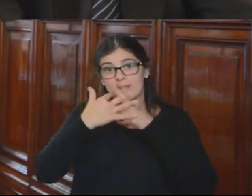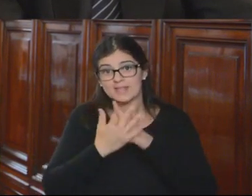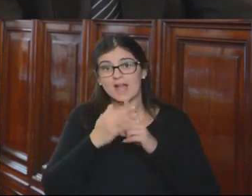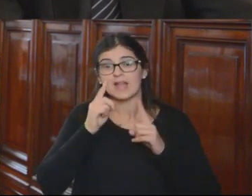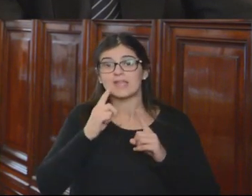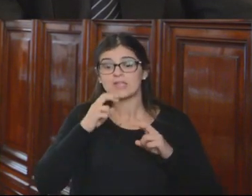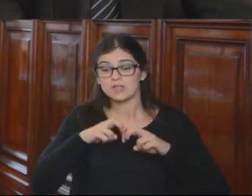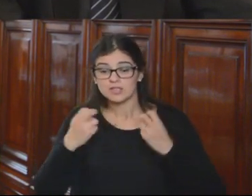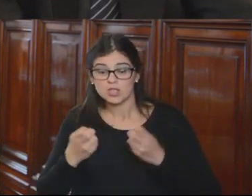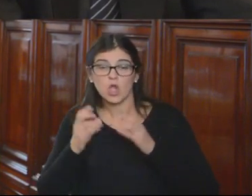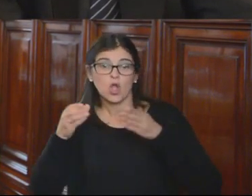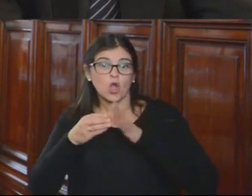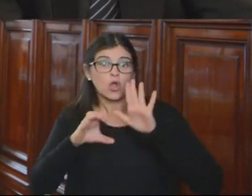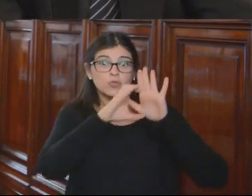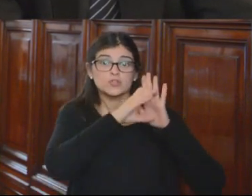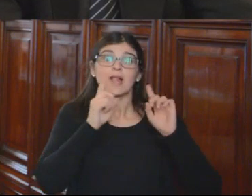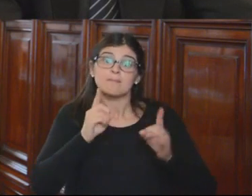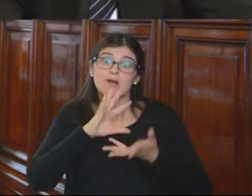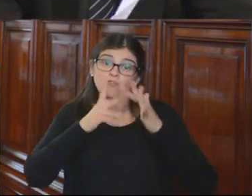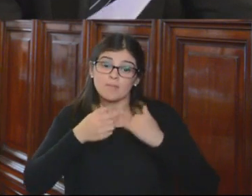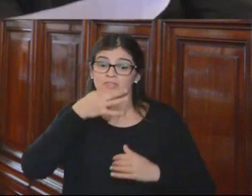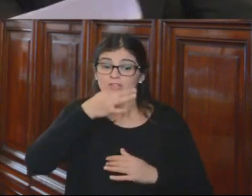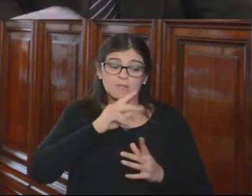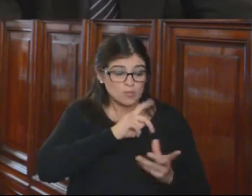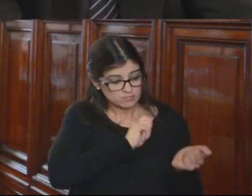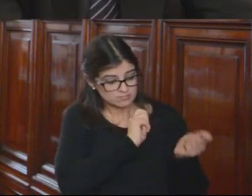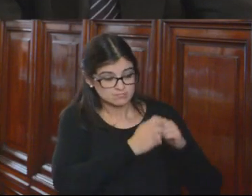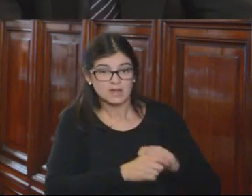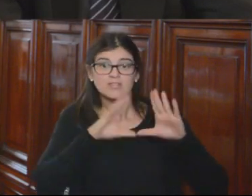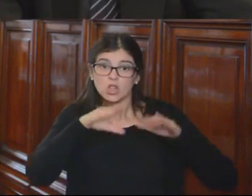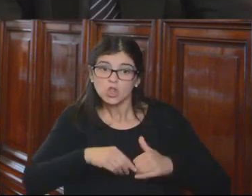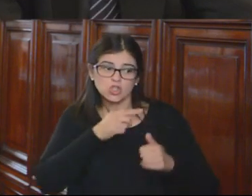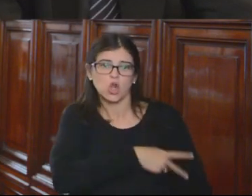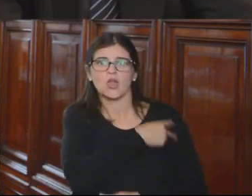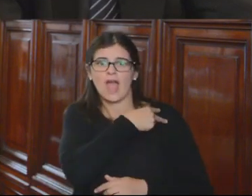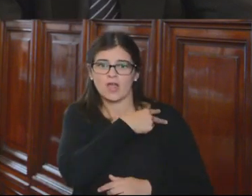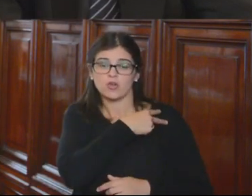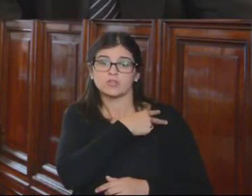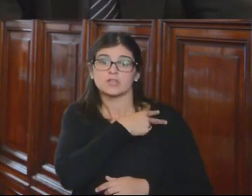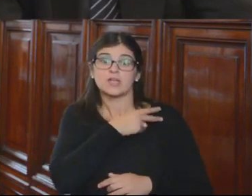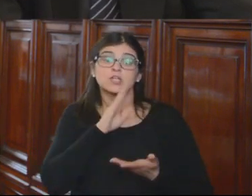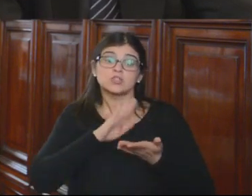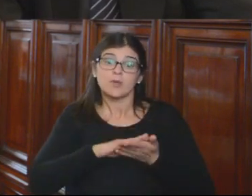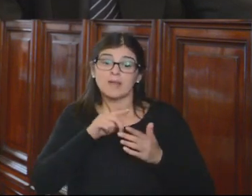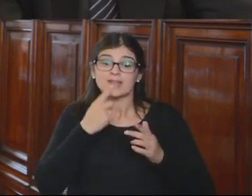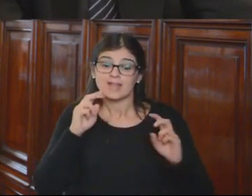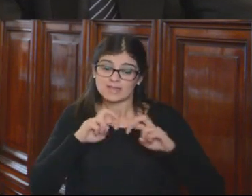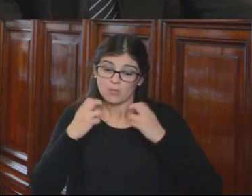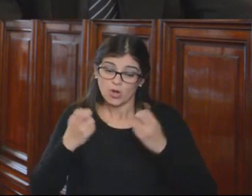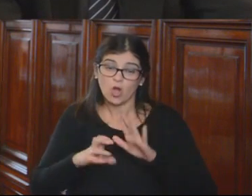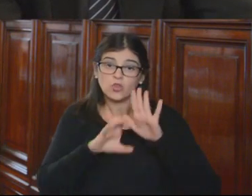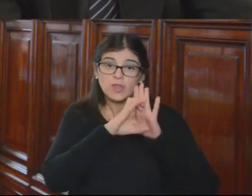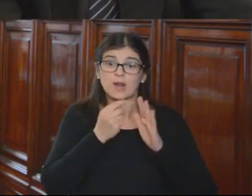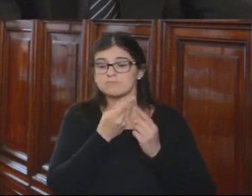Tribunal Constitucional, de la misma forma dispuso la transitoriedad de todos estos cargos. En referencia, el Tribunal Constitucional